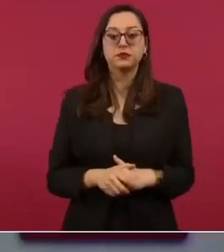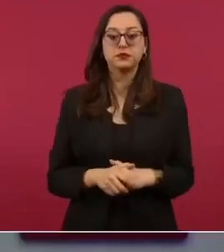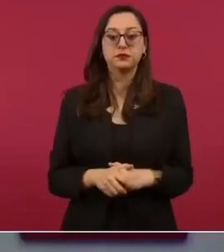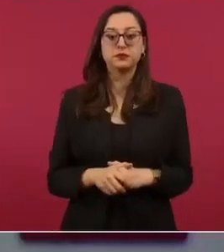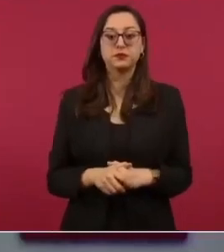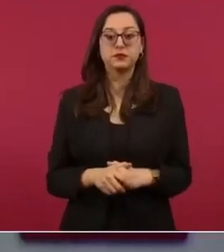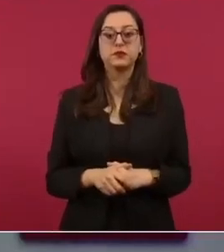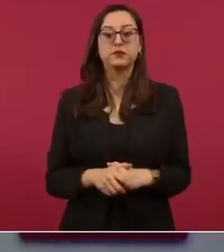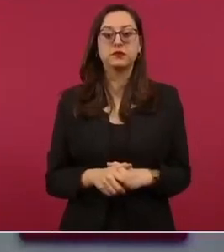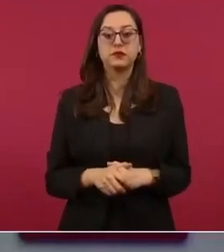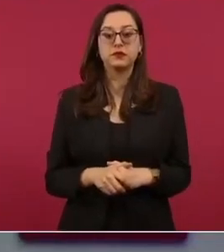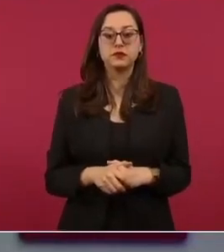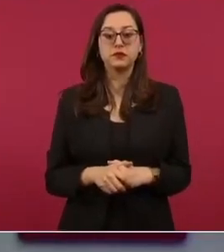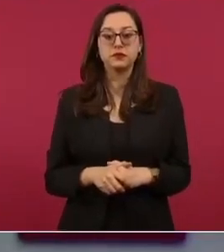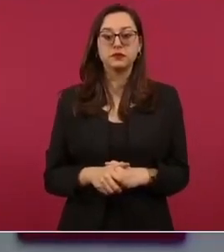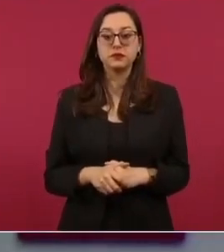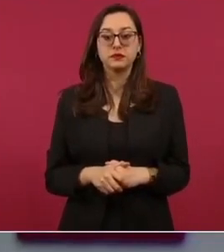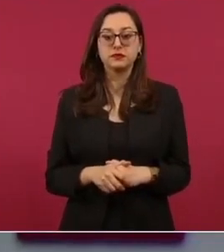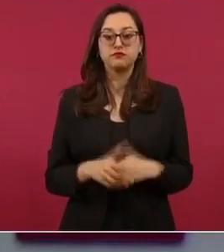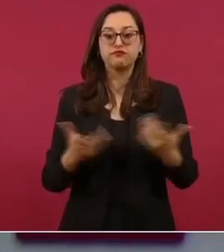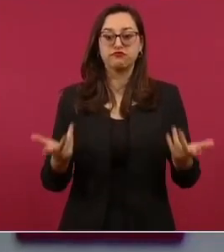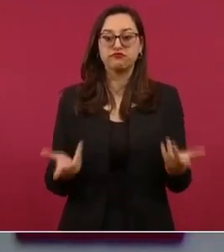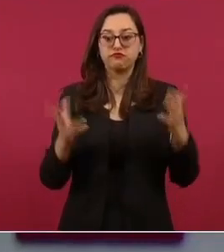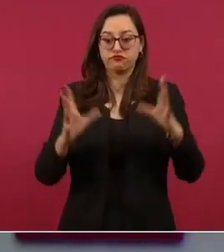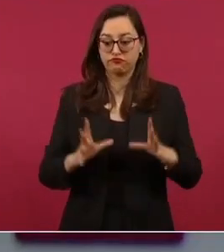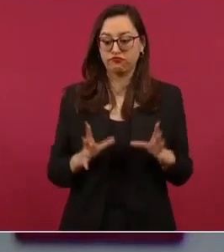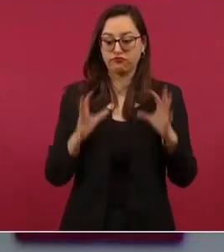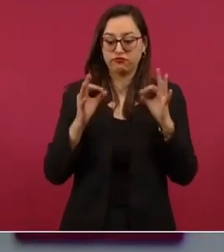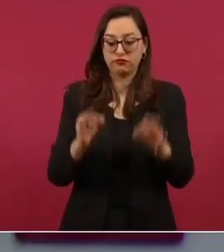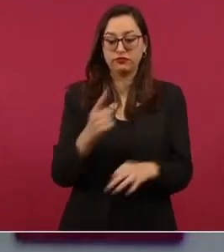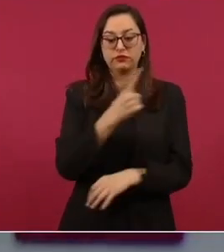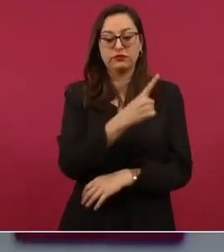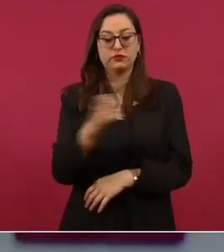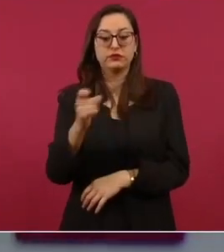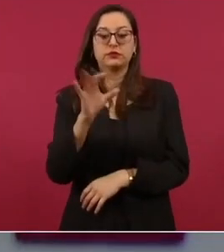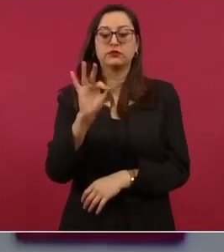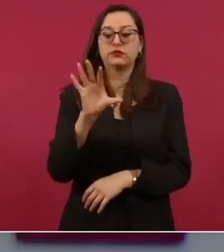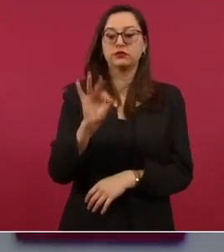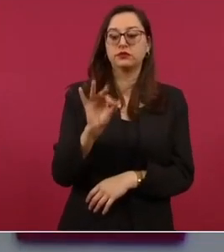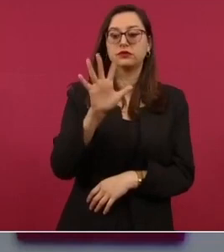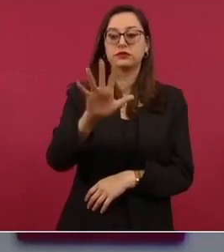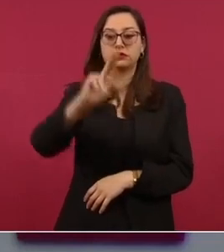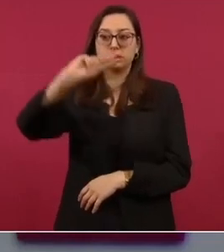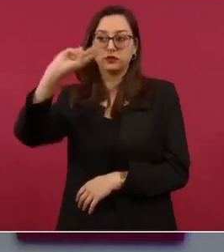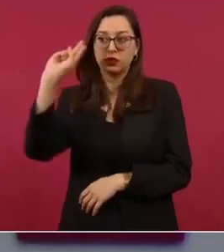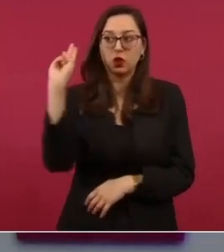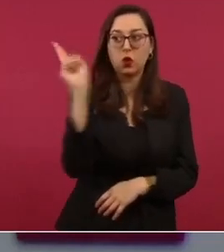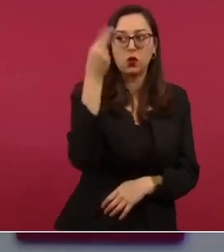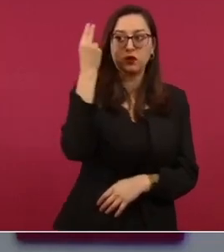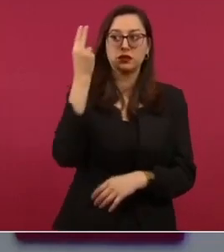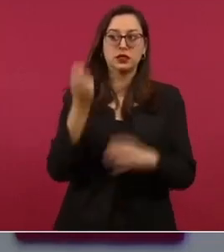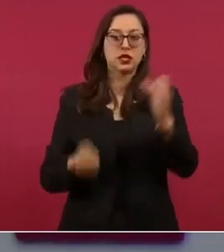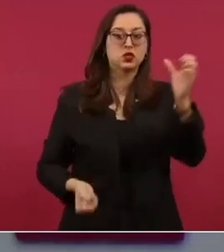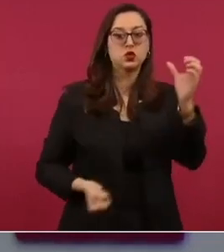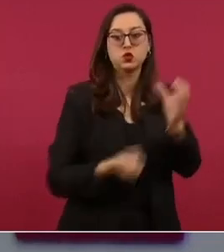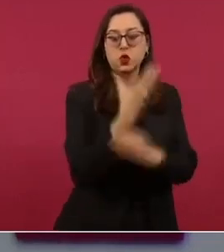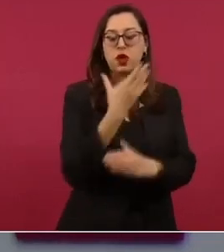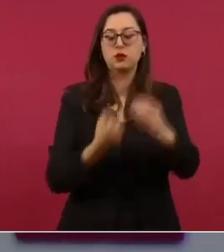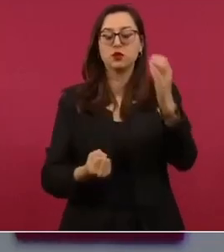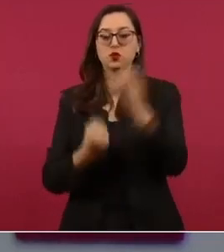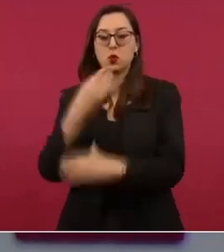creado ciento cuarenta y cinco universidades públicas gratuitas